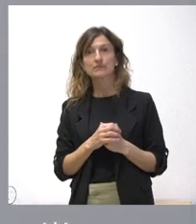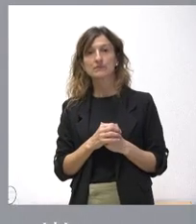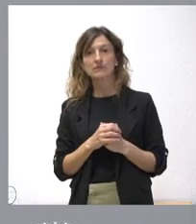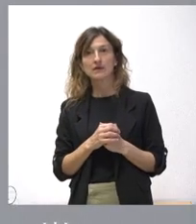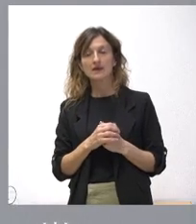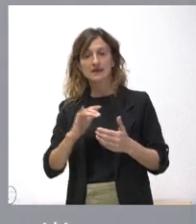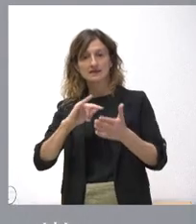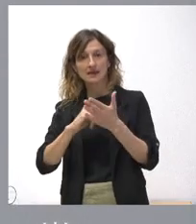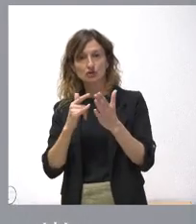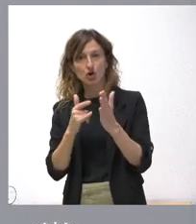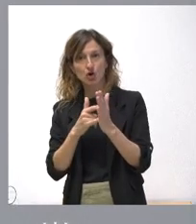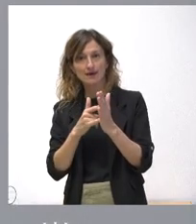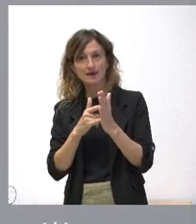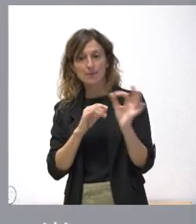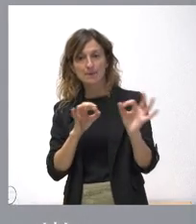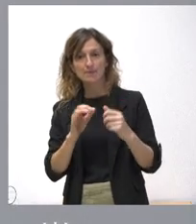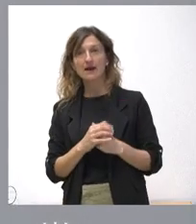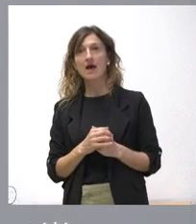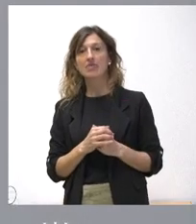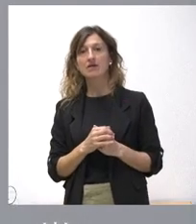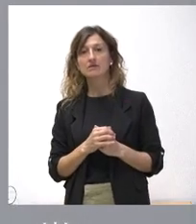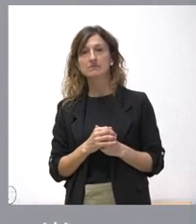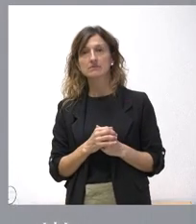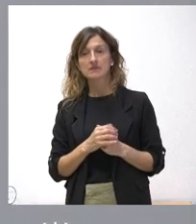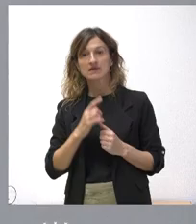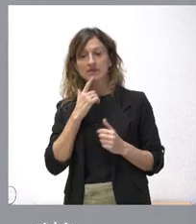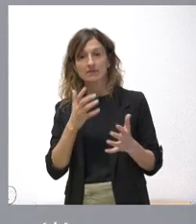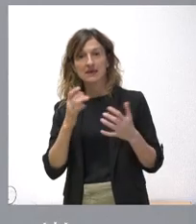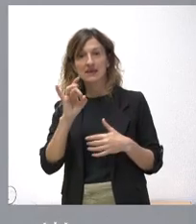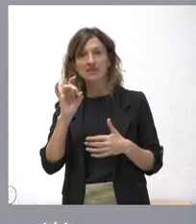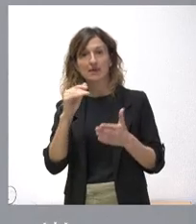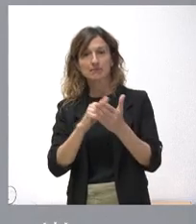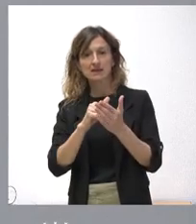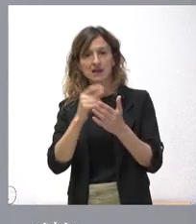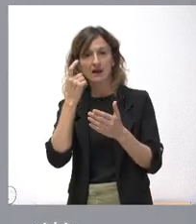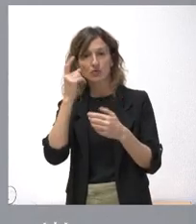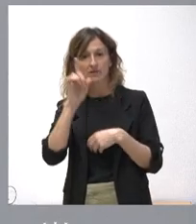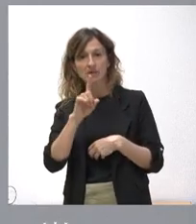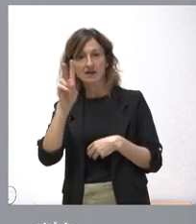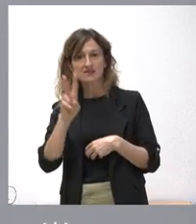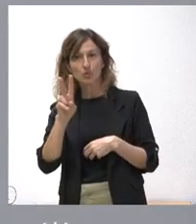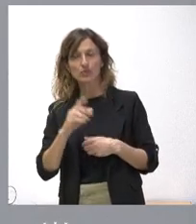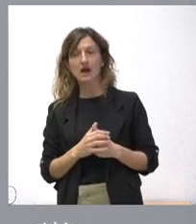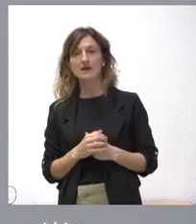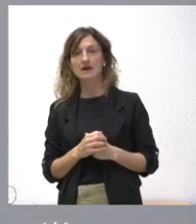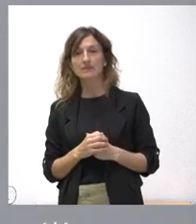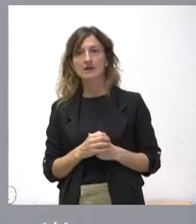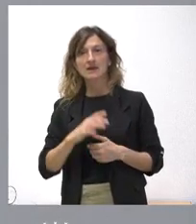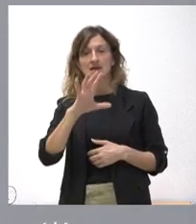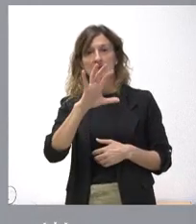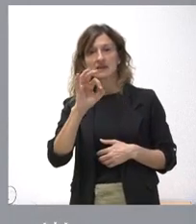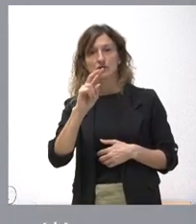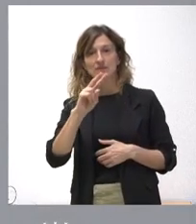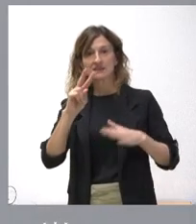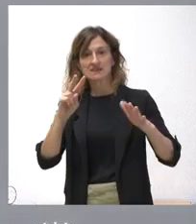tecnología prevista a estos efectos. Y se prevé que se van a beneficiar 15.000 alumnos de educación primaria y secundaria obligatoria en 517 centros